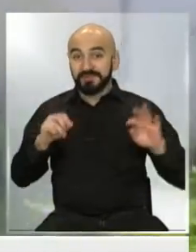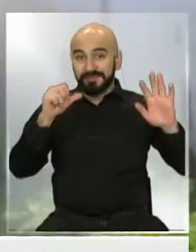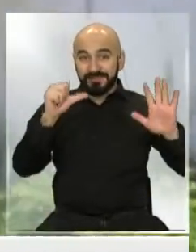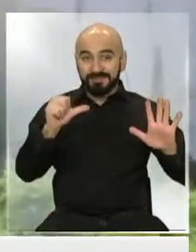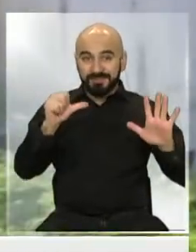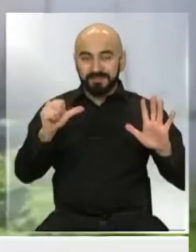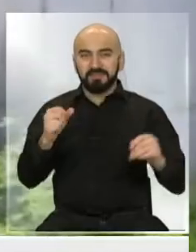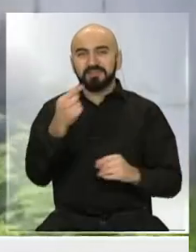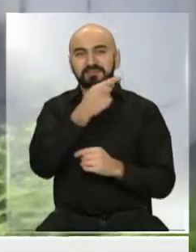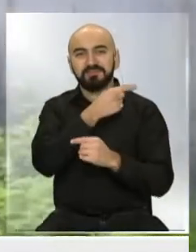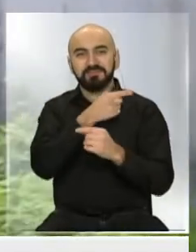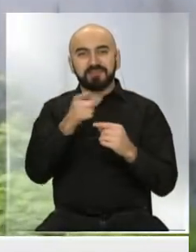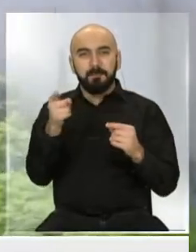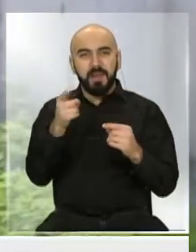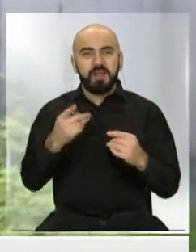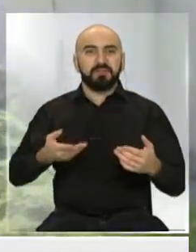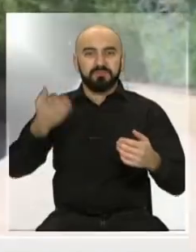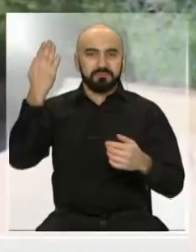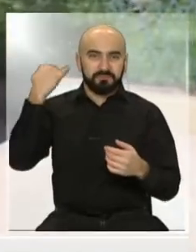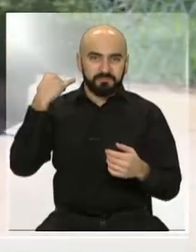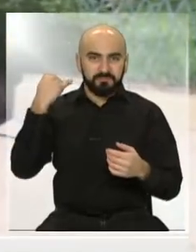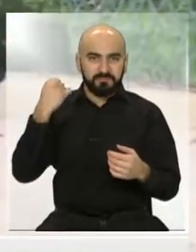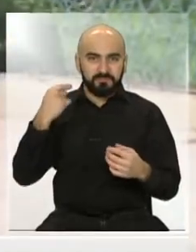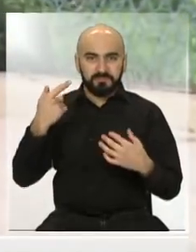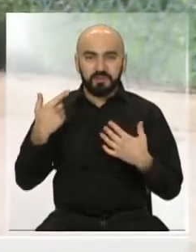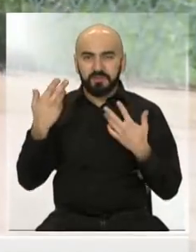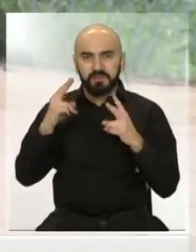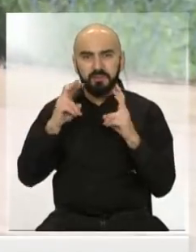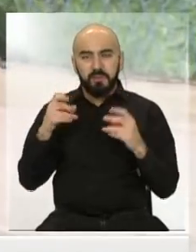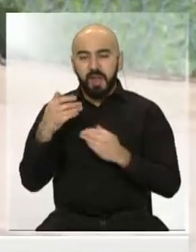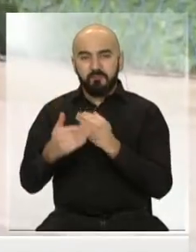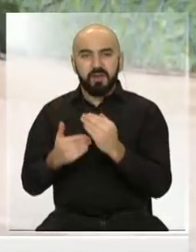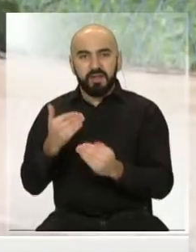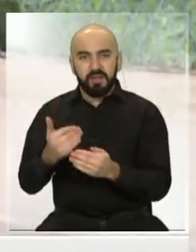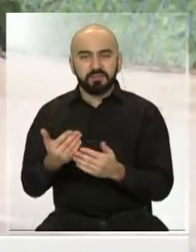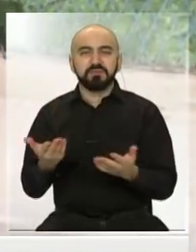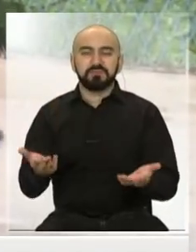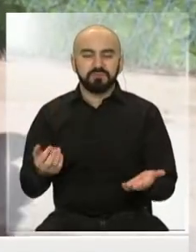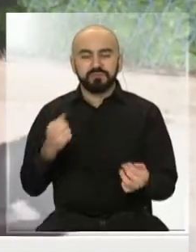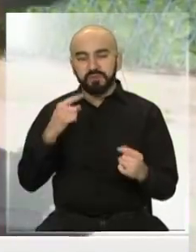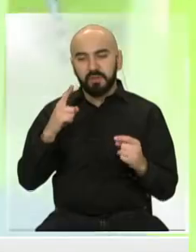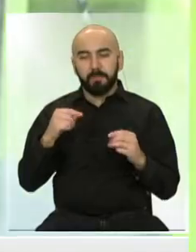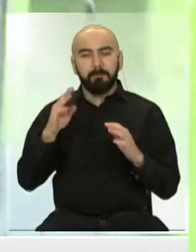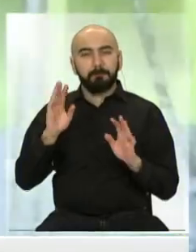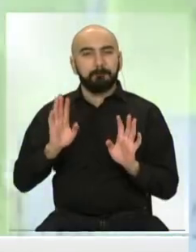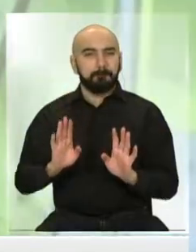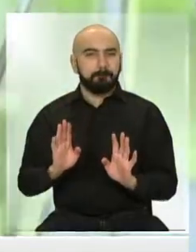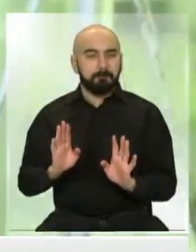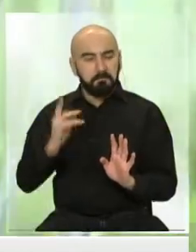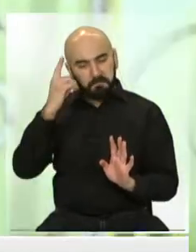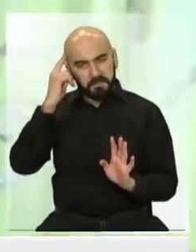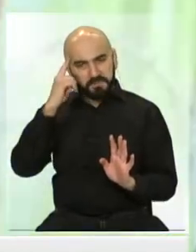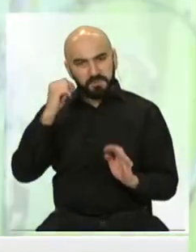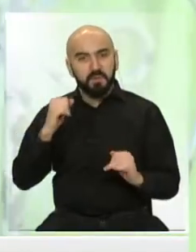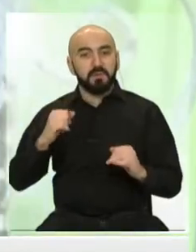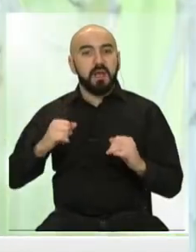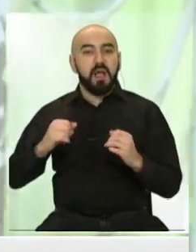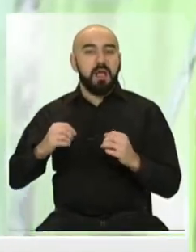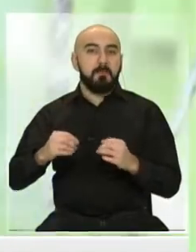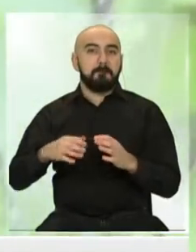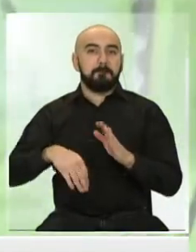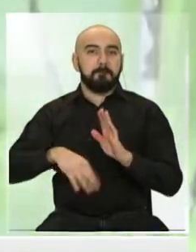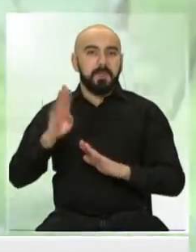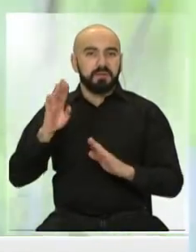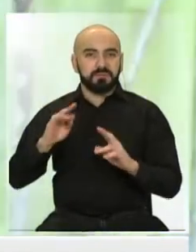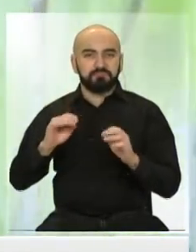en cuanto al avance del coronavirus. Esto quiere decir que se espera un crecimiento en el número de casos, en momentos en que la región reporta